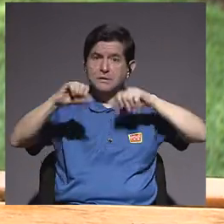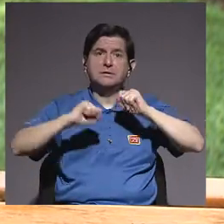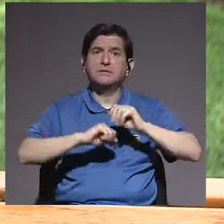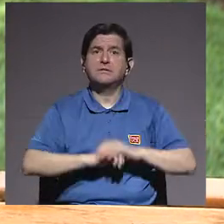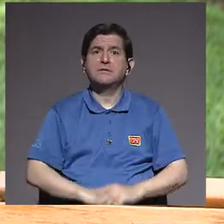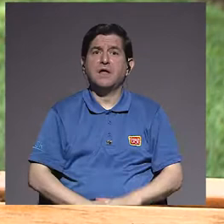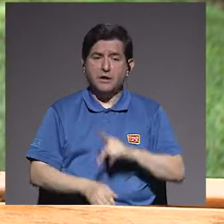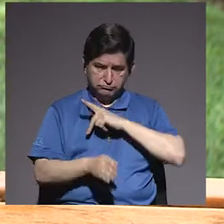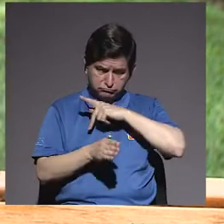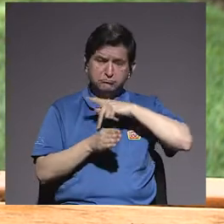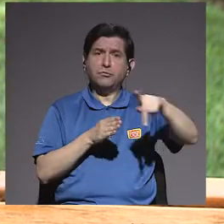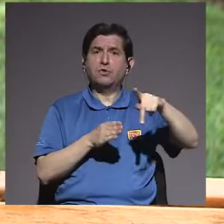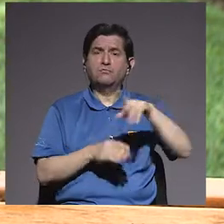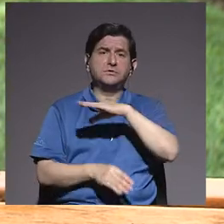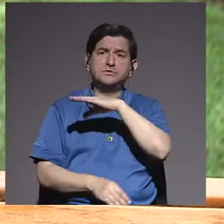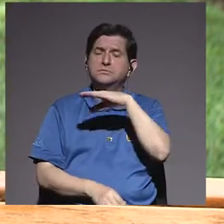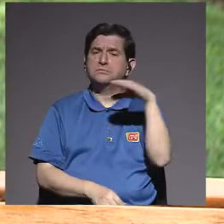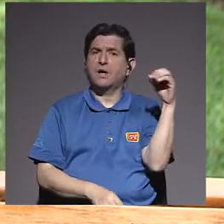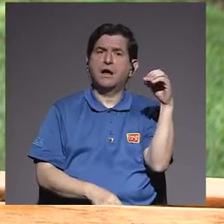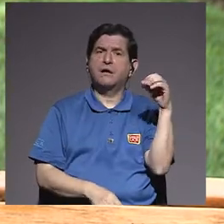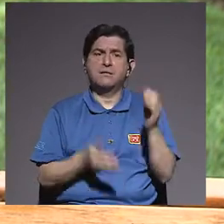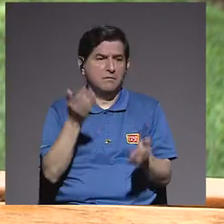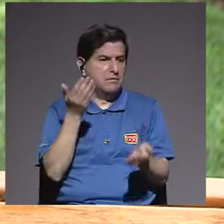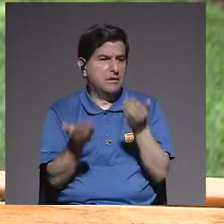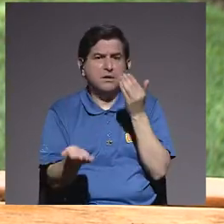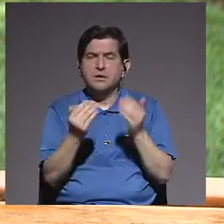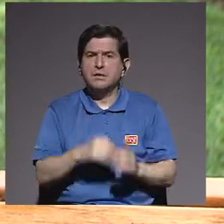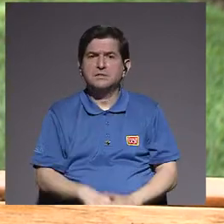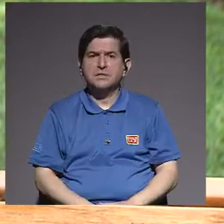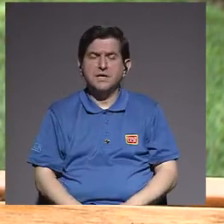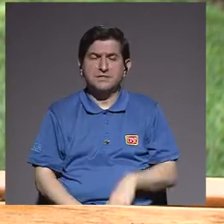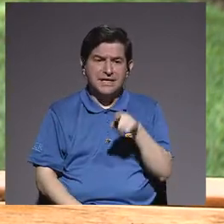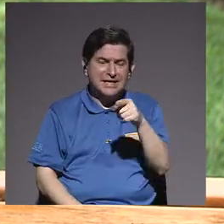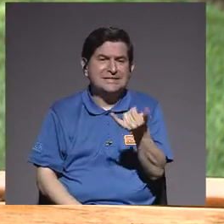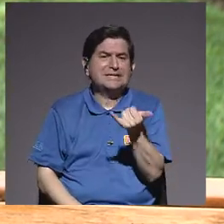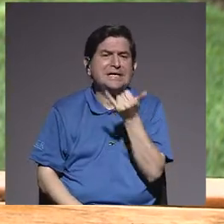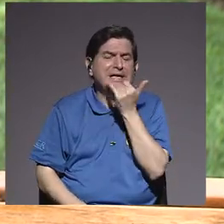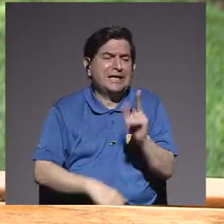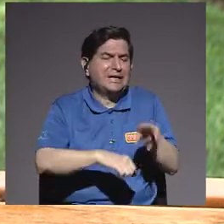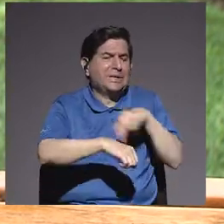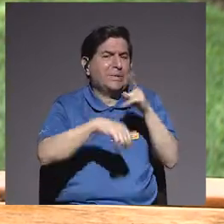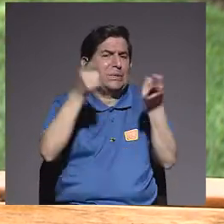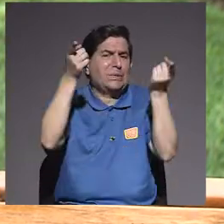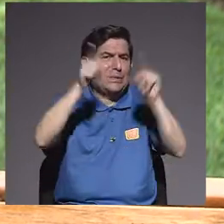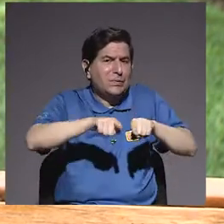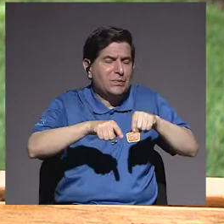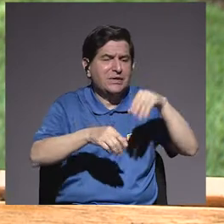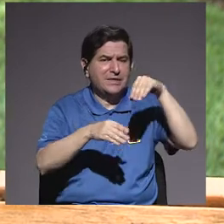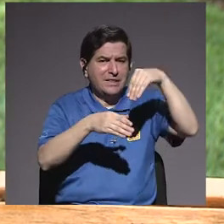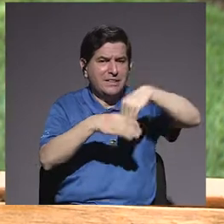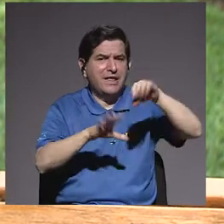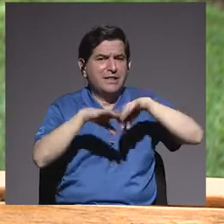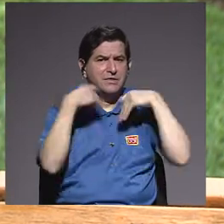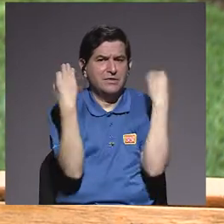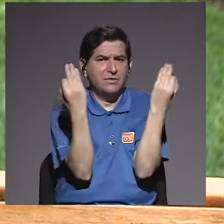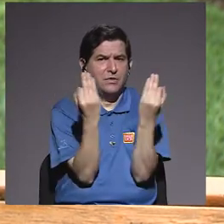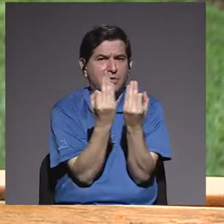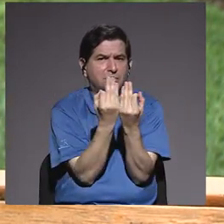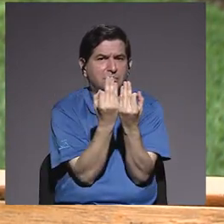profesionales y ese es un error muy común dentro de las familias.